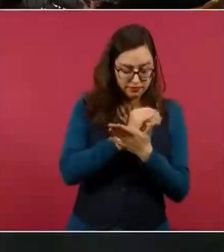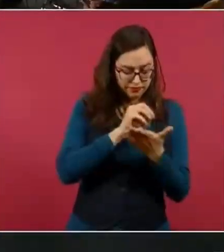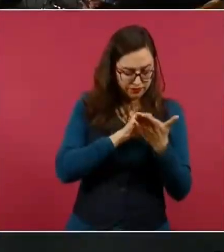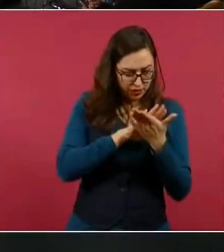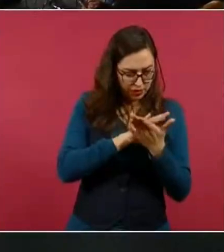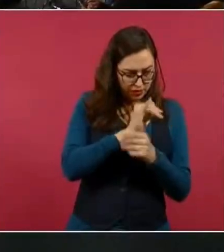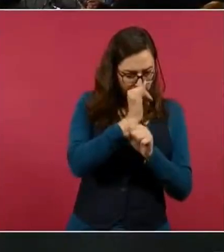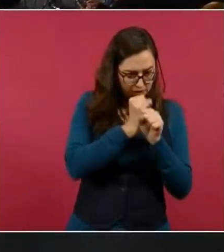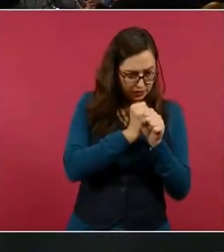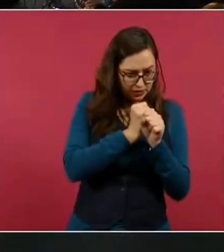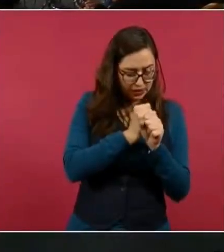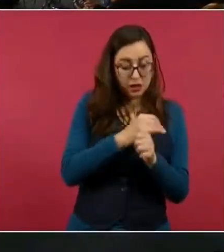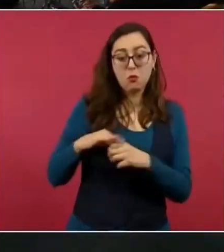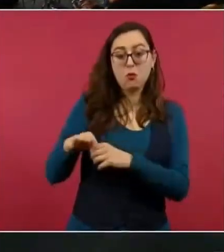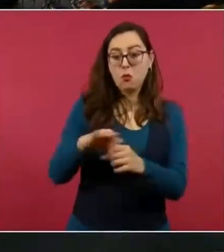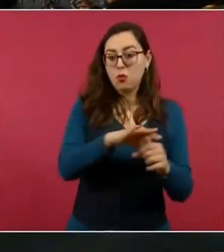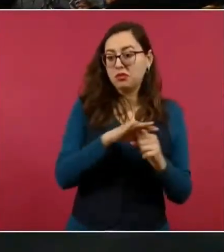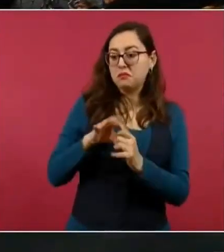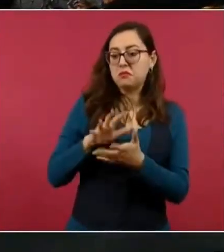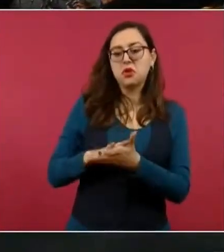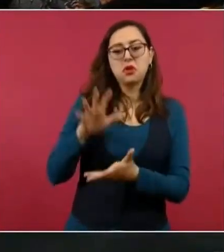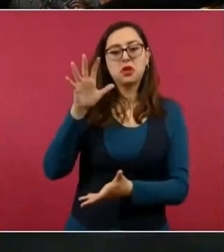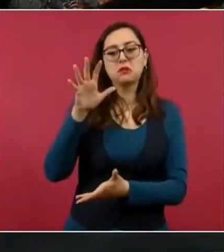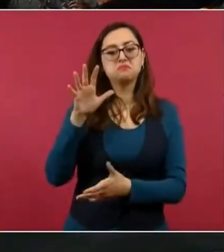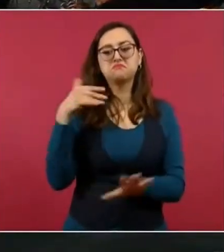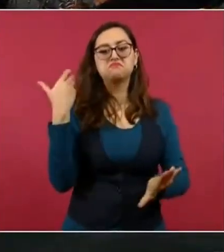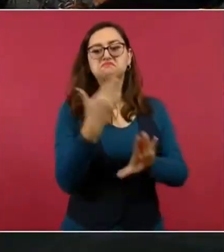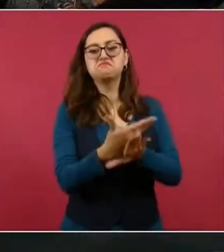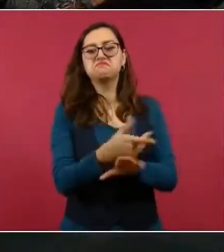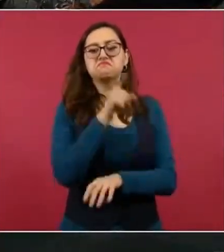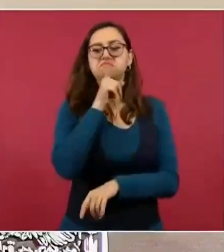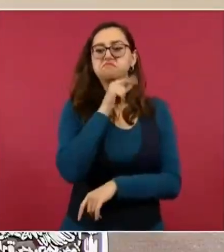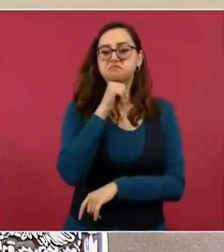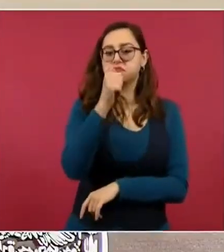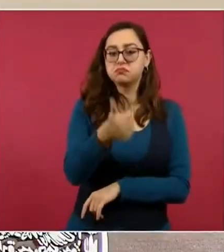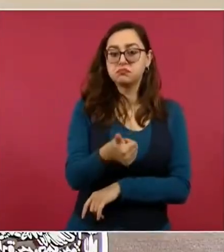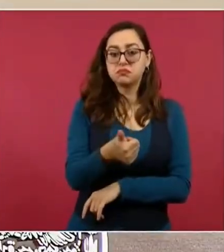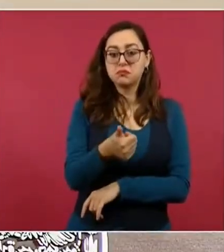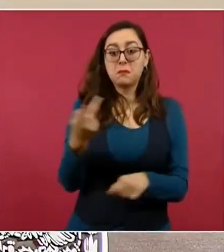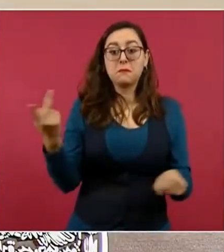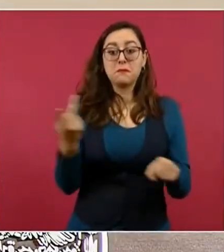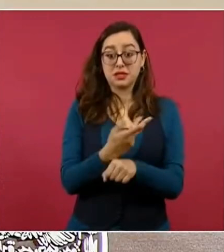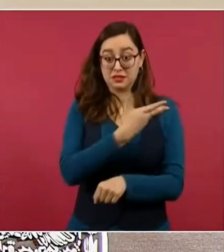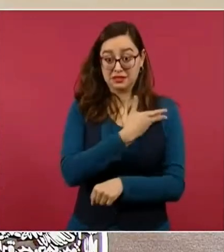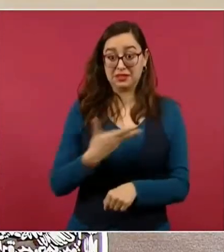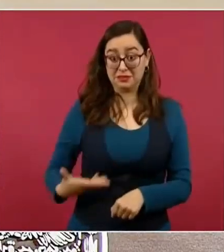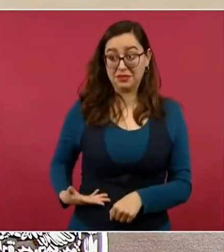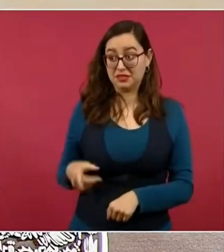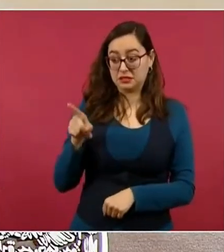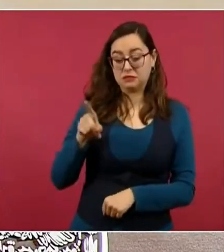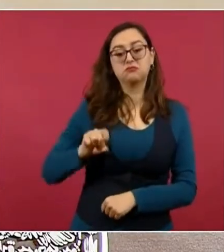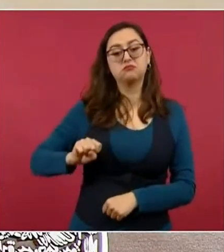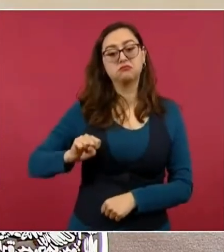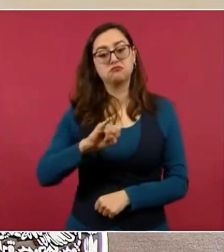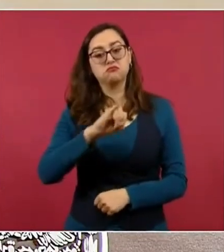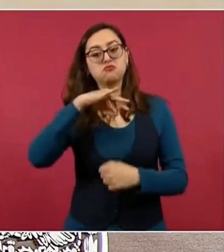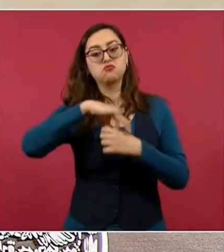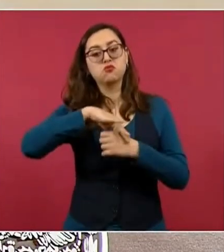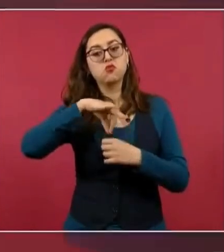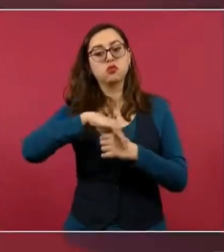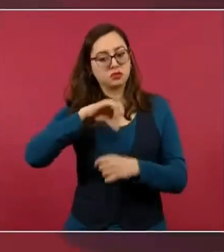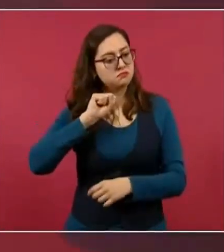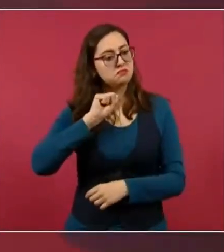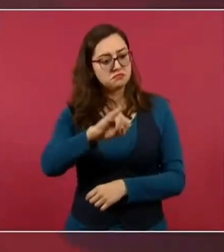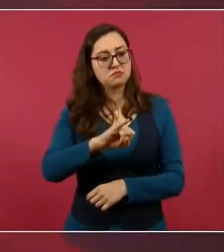eso por una razón. El planteamiento de Saldívar en ese voto establecía que no era solamente